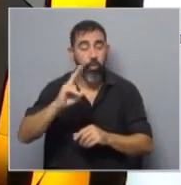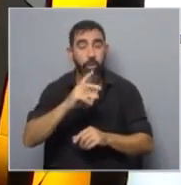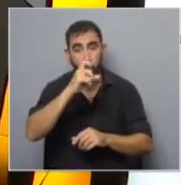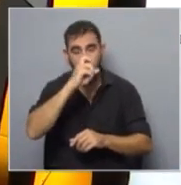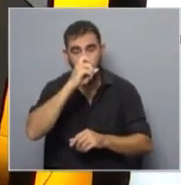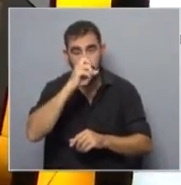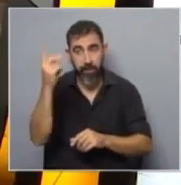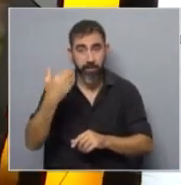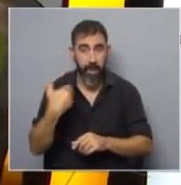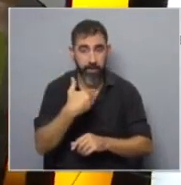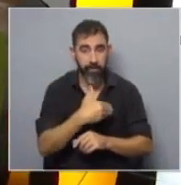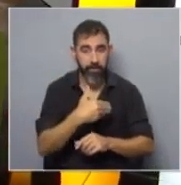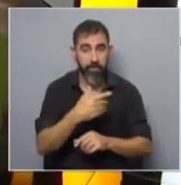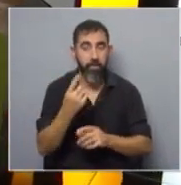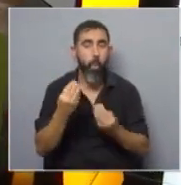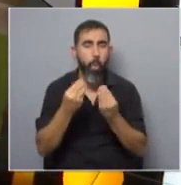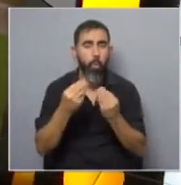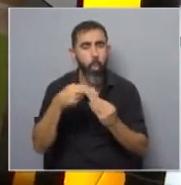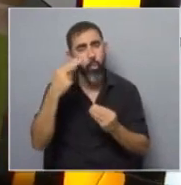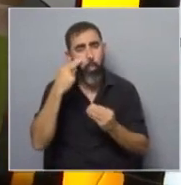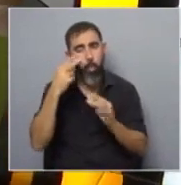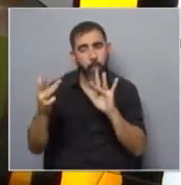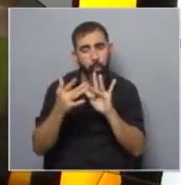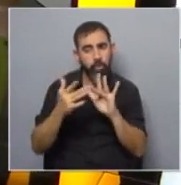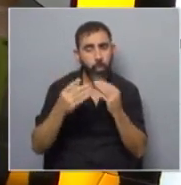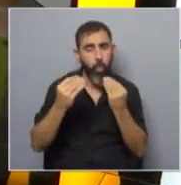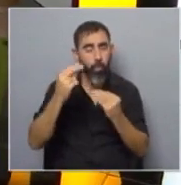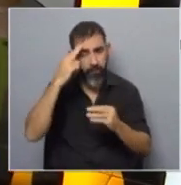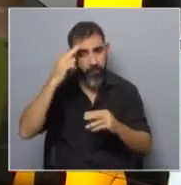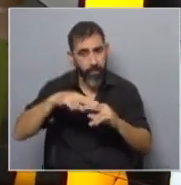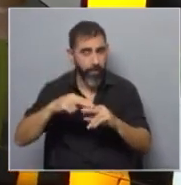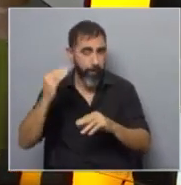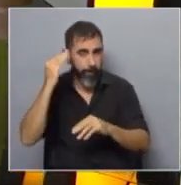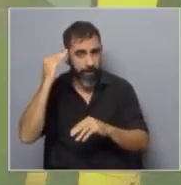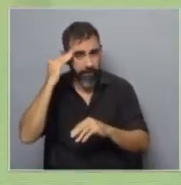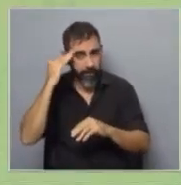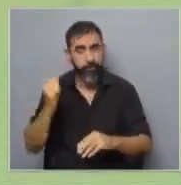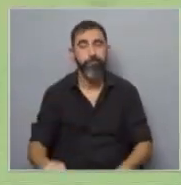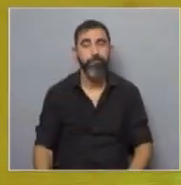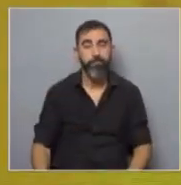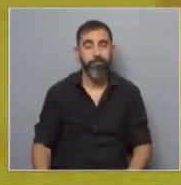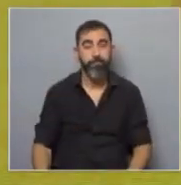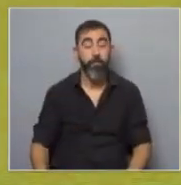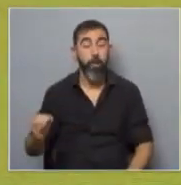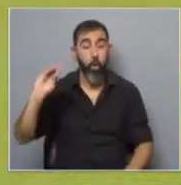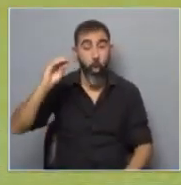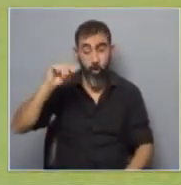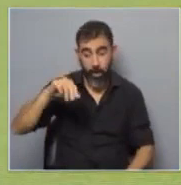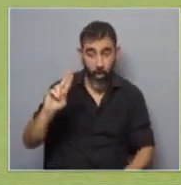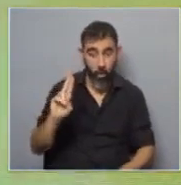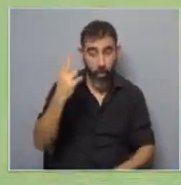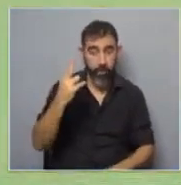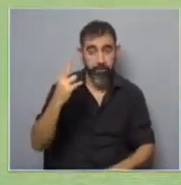Entonces vos podés ver ese malestar cómo se asocia con otras patologías mentales. Y bueno, nada, lo que nos pasa con los jóvenes en Uruguay